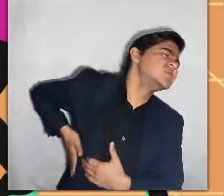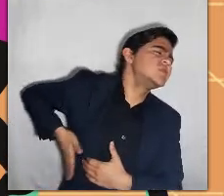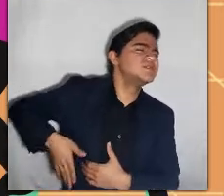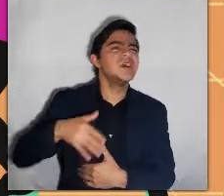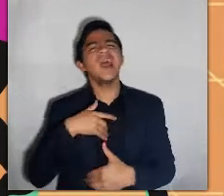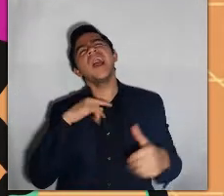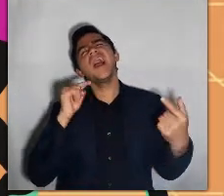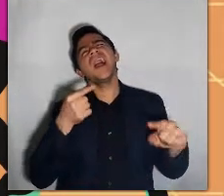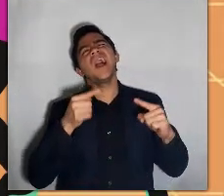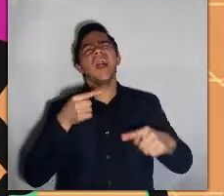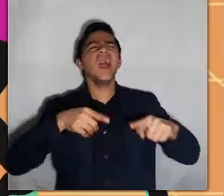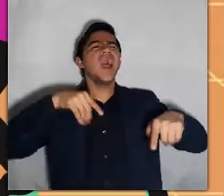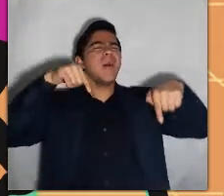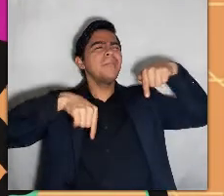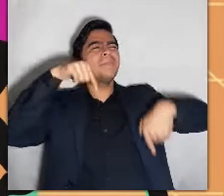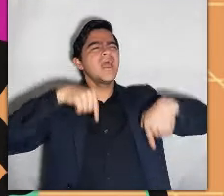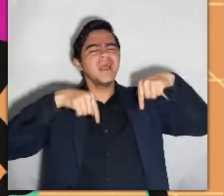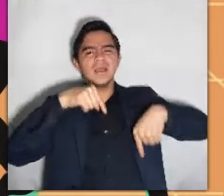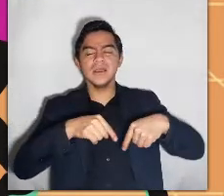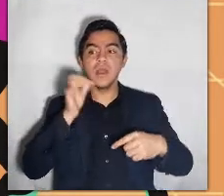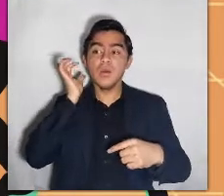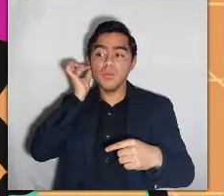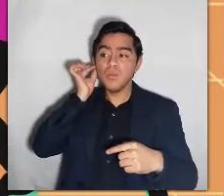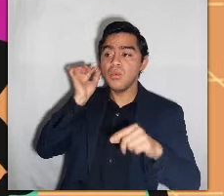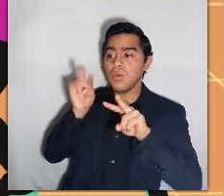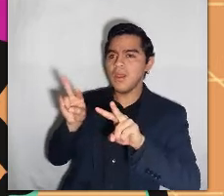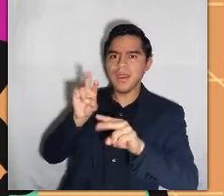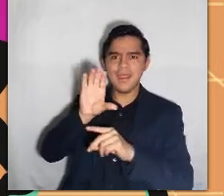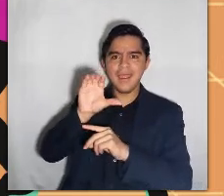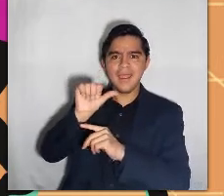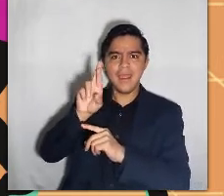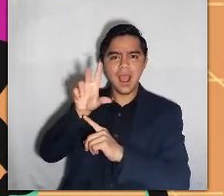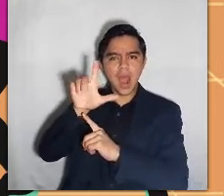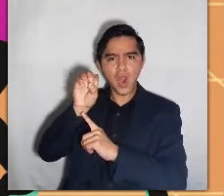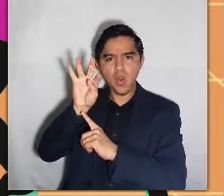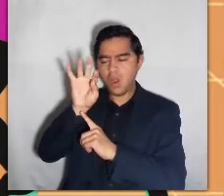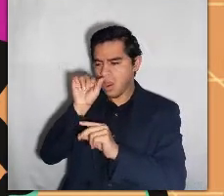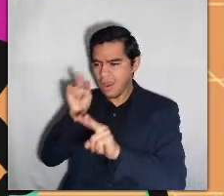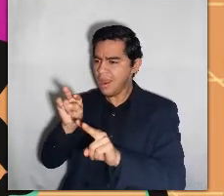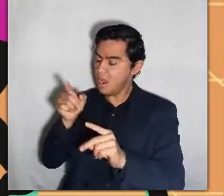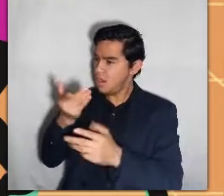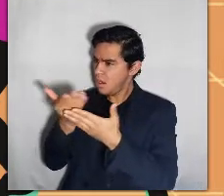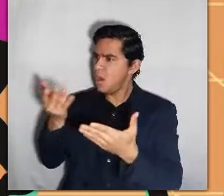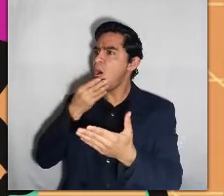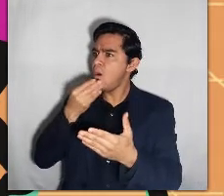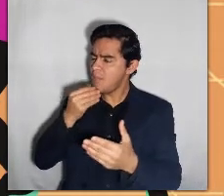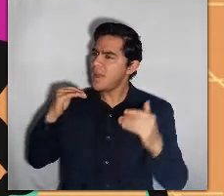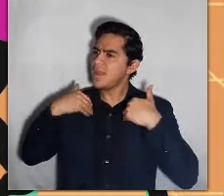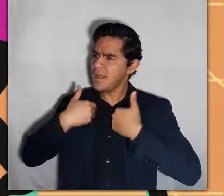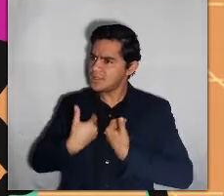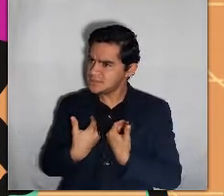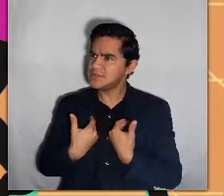¡Ay, mis riñones! ¡Ay, mis pies! Y Carlota aprendió que los chicos también se